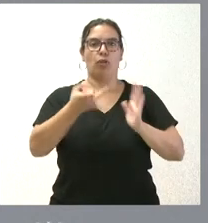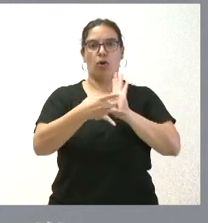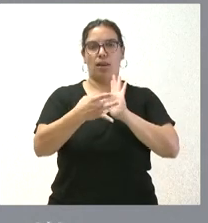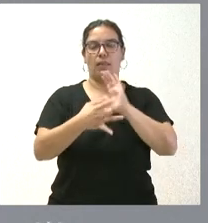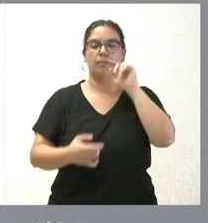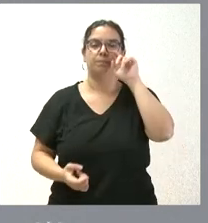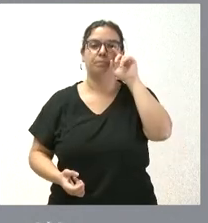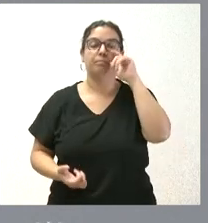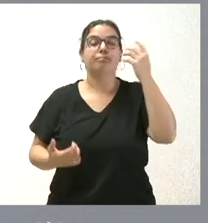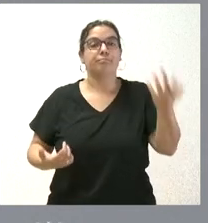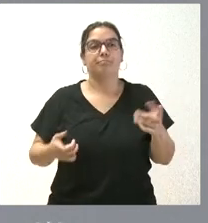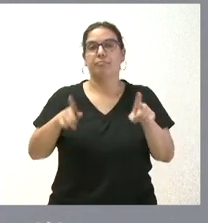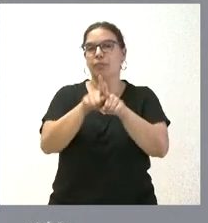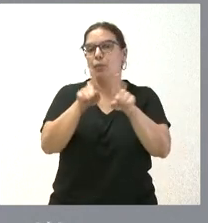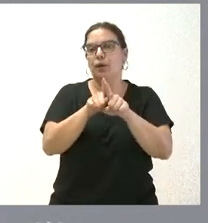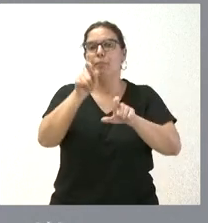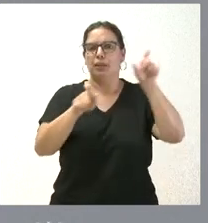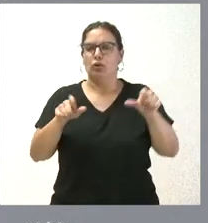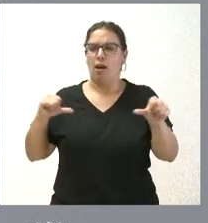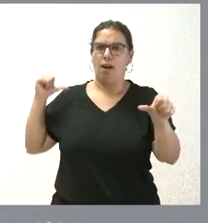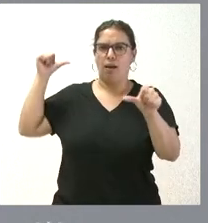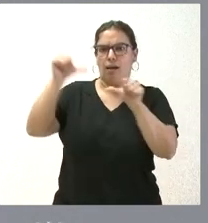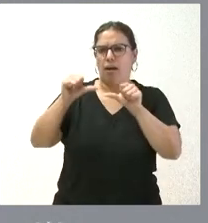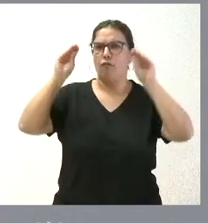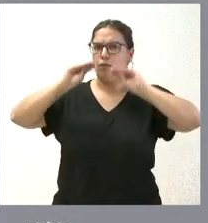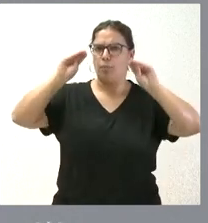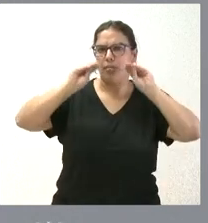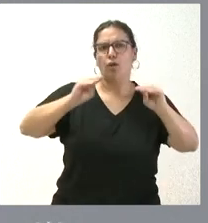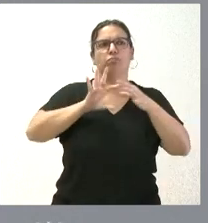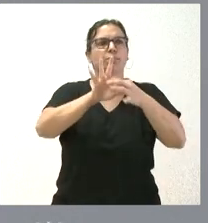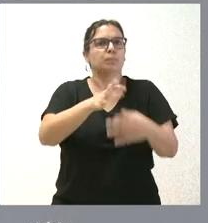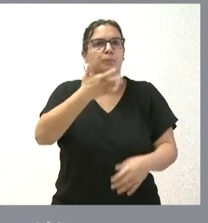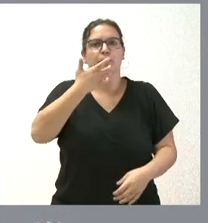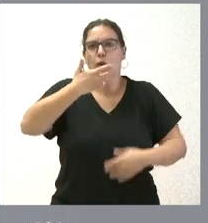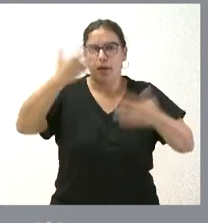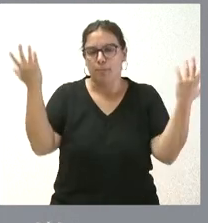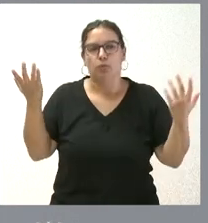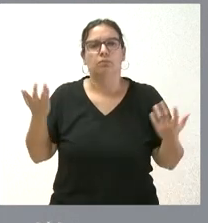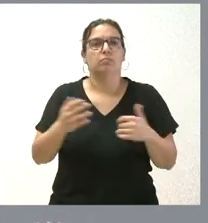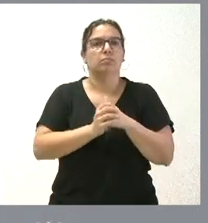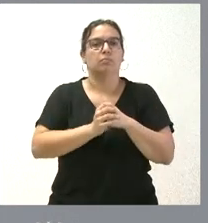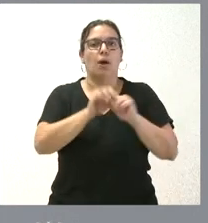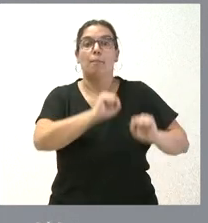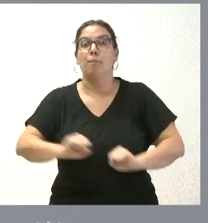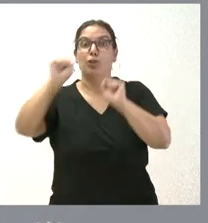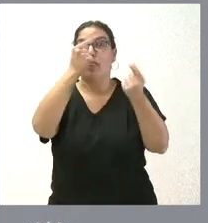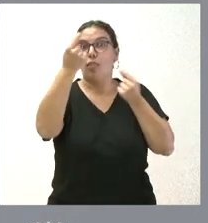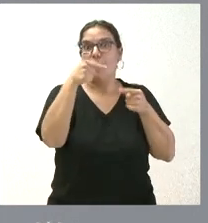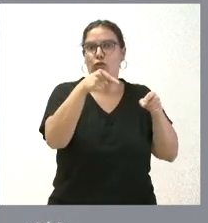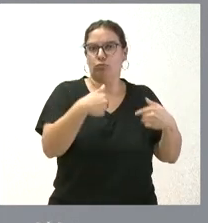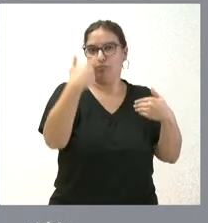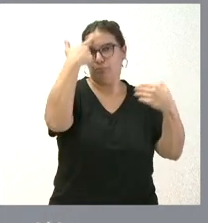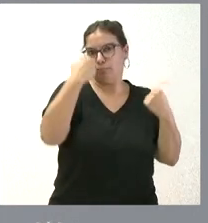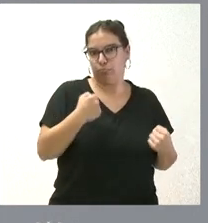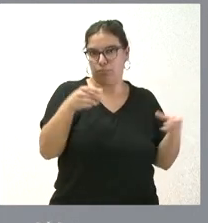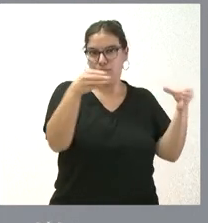públicos. Igual que tenemos personas que hemos ido formando en los últimos tiempos en relación, por ejemplo, con la protección de datos, pues